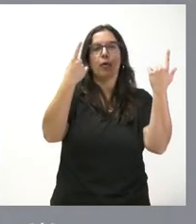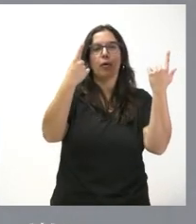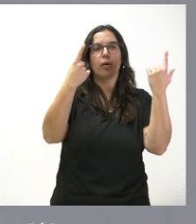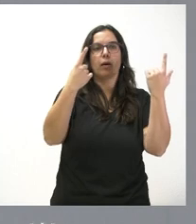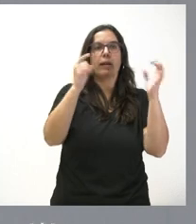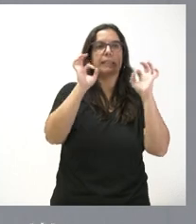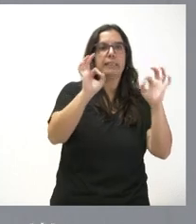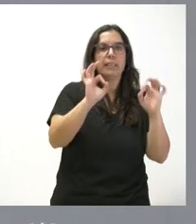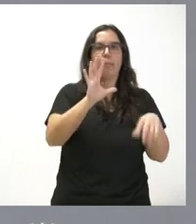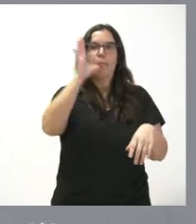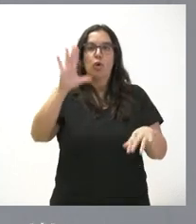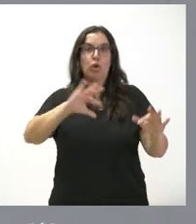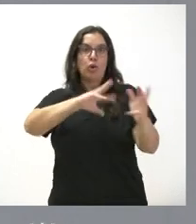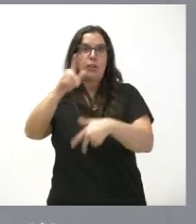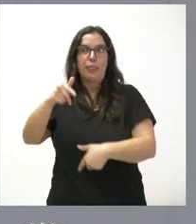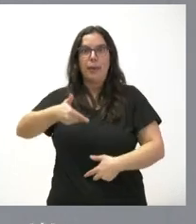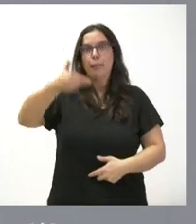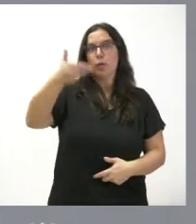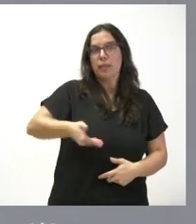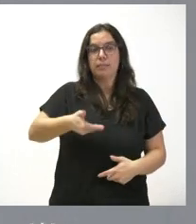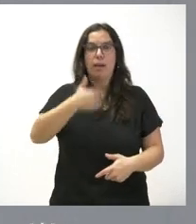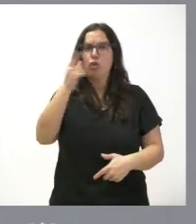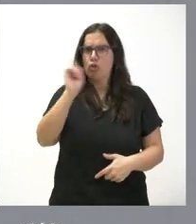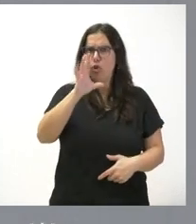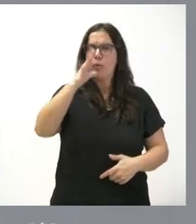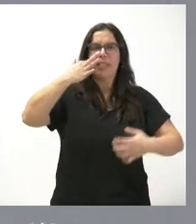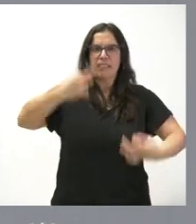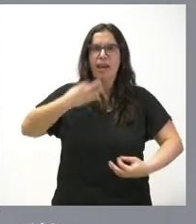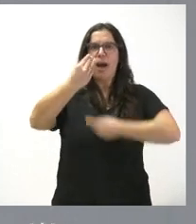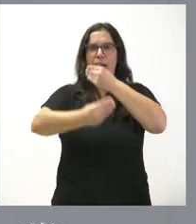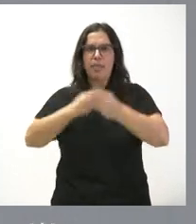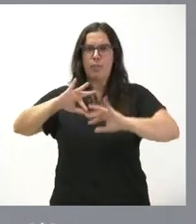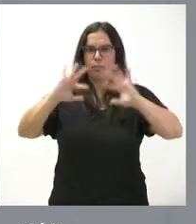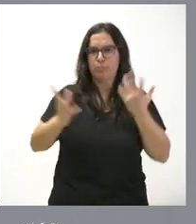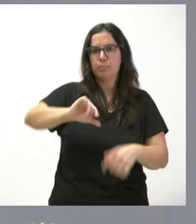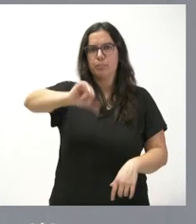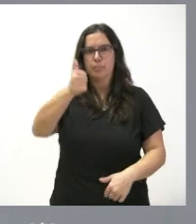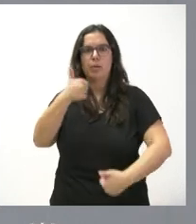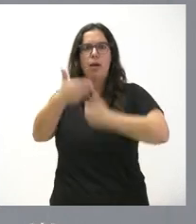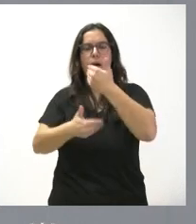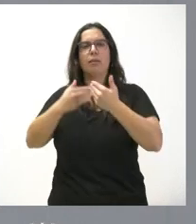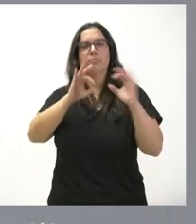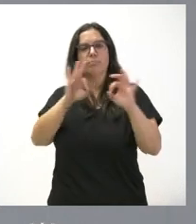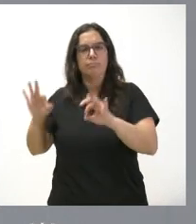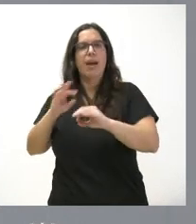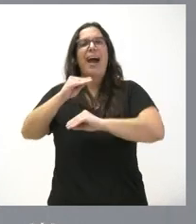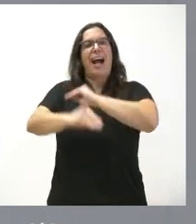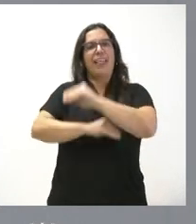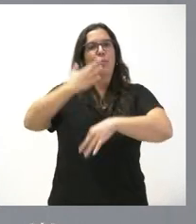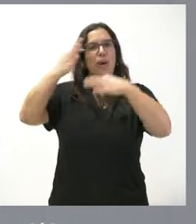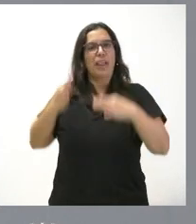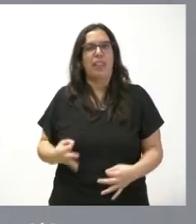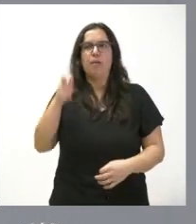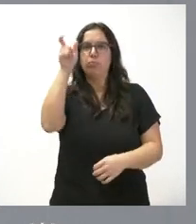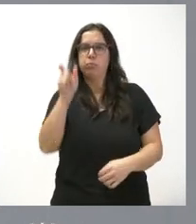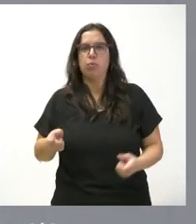concreto porque sea noticia hablar de viviendas, sino porque lo desarrollamos, lo impulsamos, lo aprobamos, lo ponemos en marcha y concretamos las acciones, los costes, las inversiones,